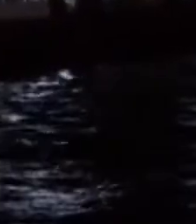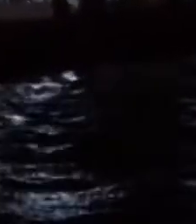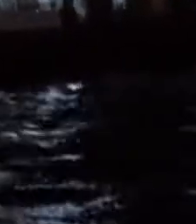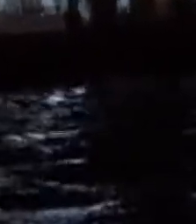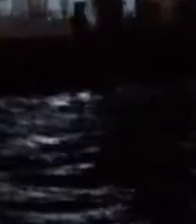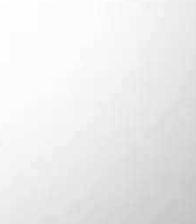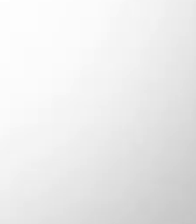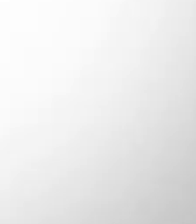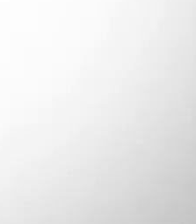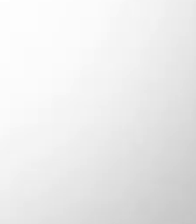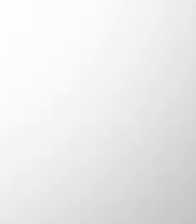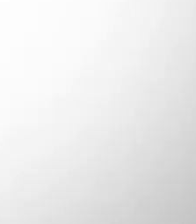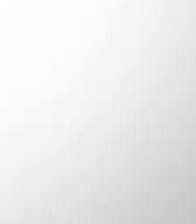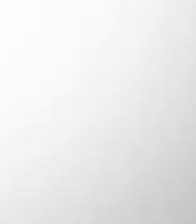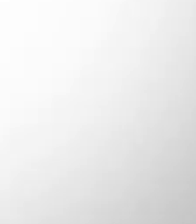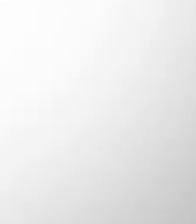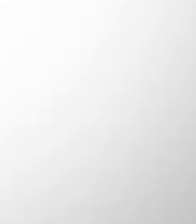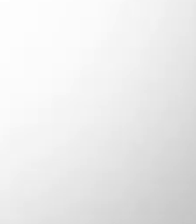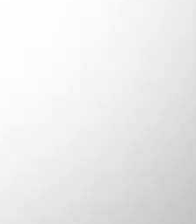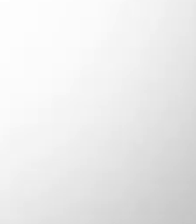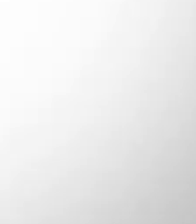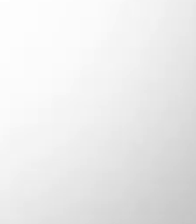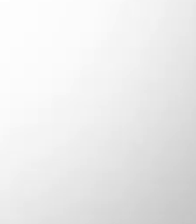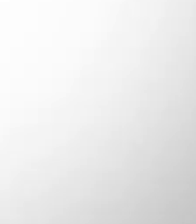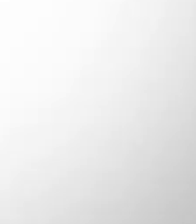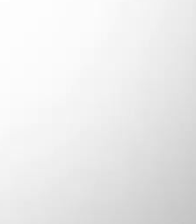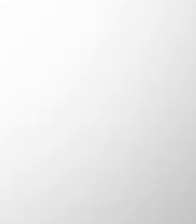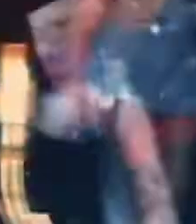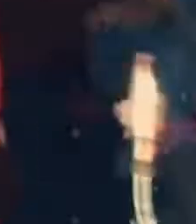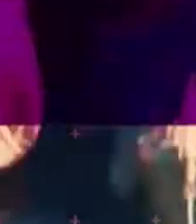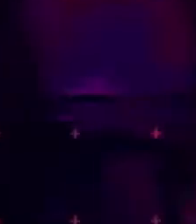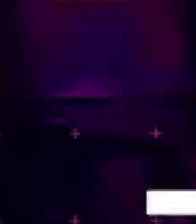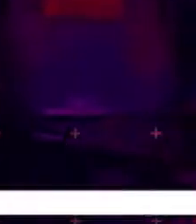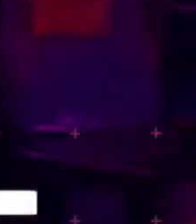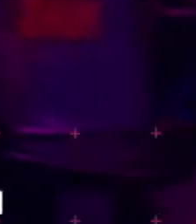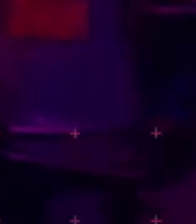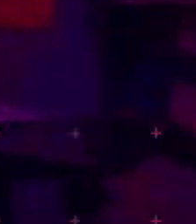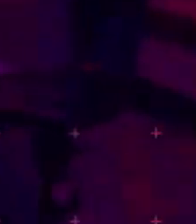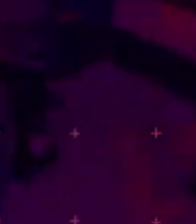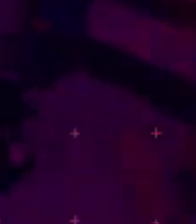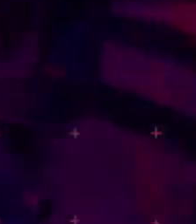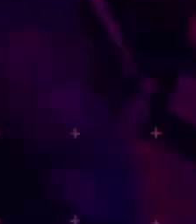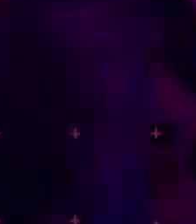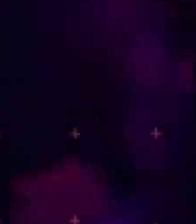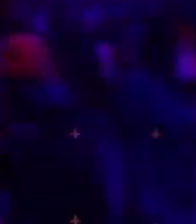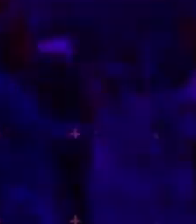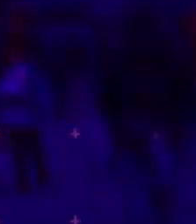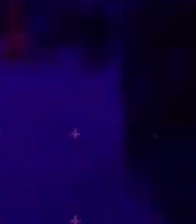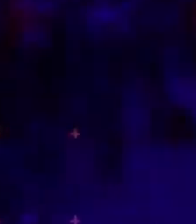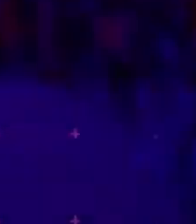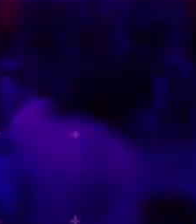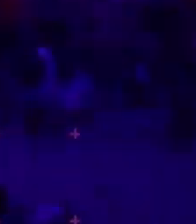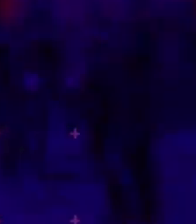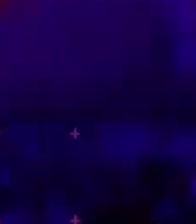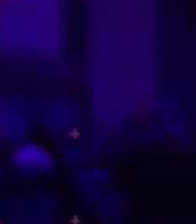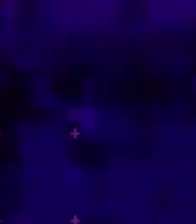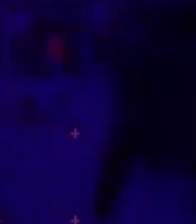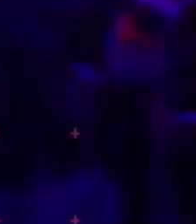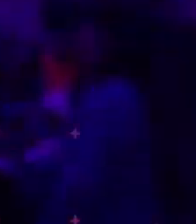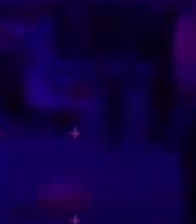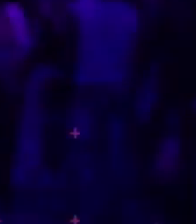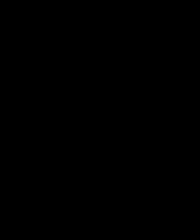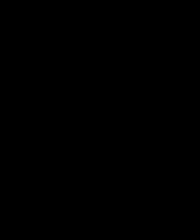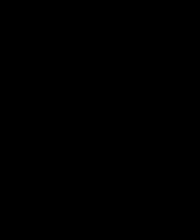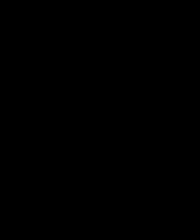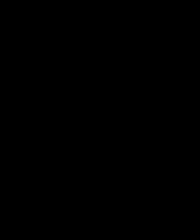Bósforo. Por el mundo entro a mi casa. Los viernes a las 8 y 30 de la noche. Aquí en 13.